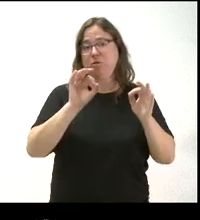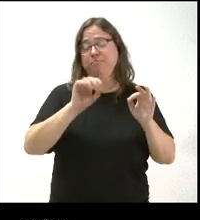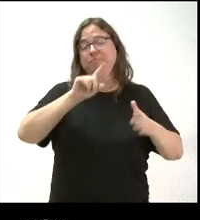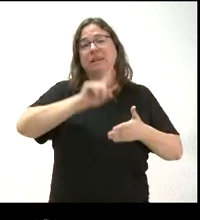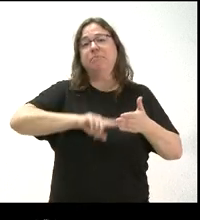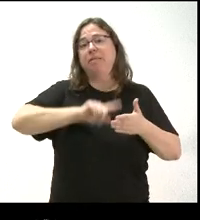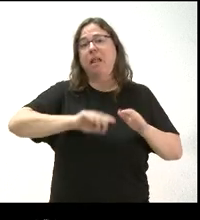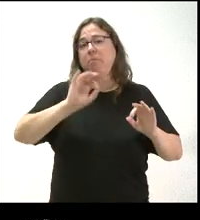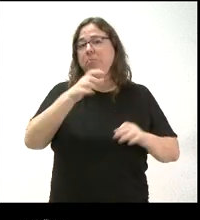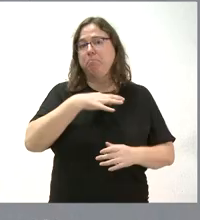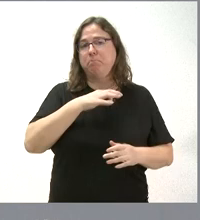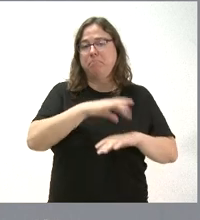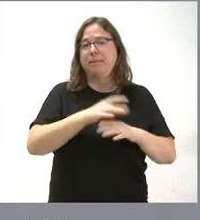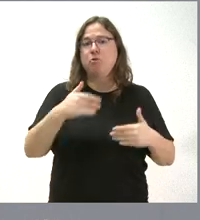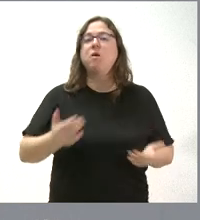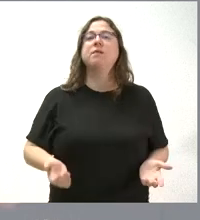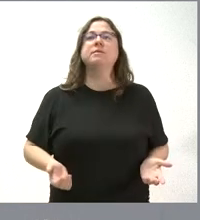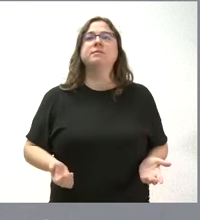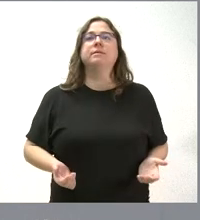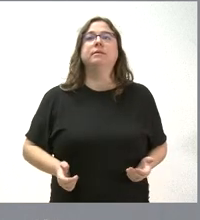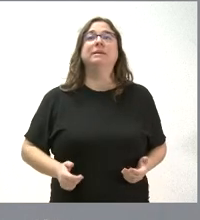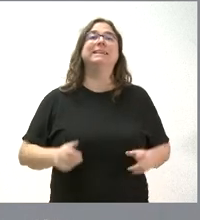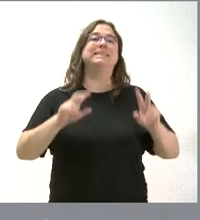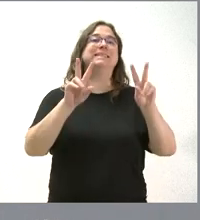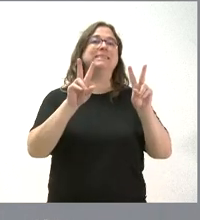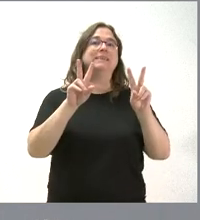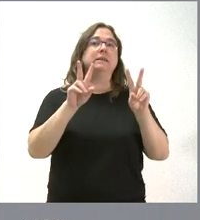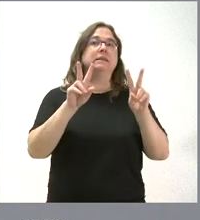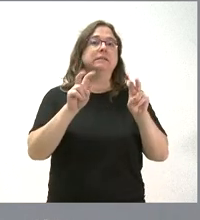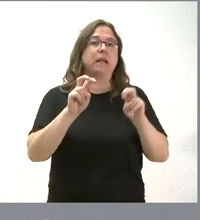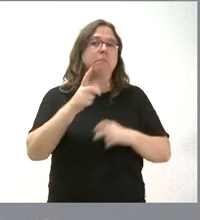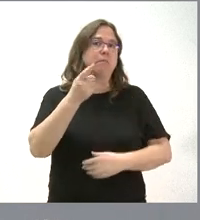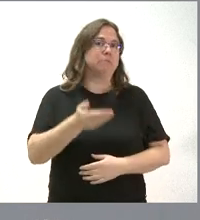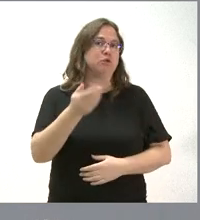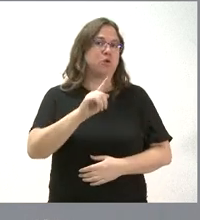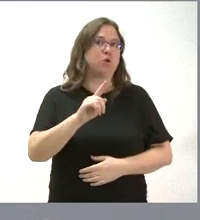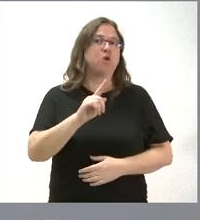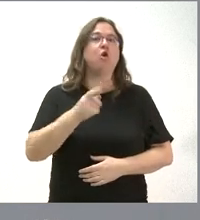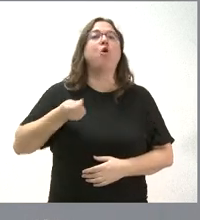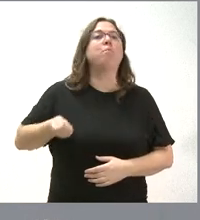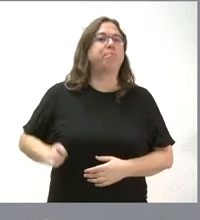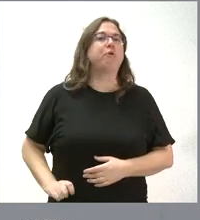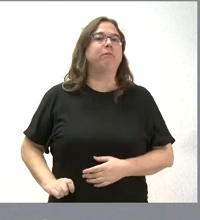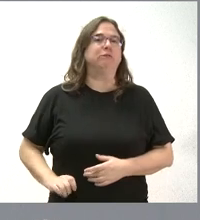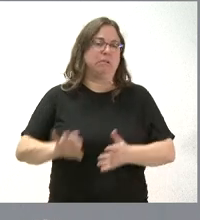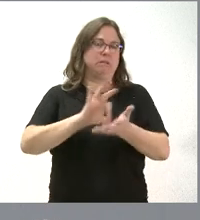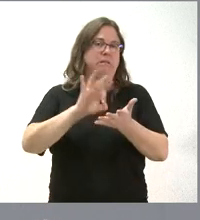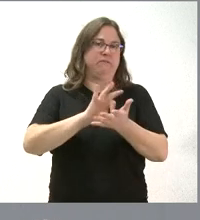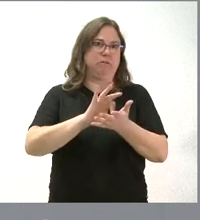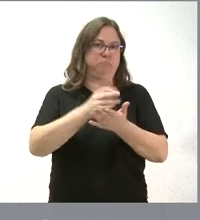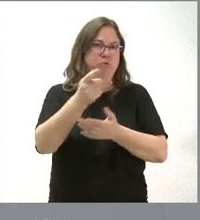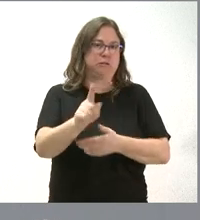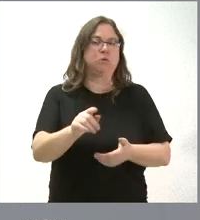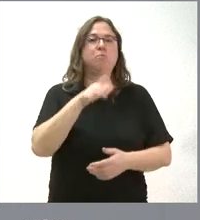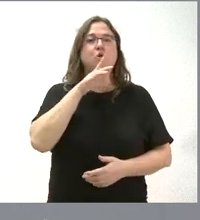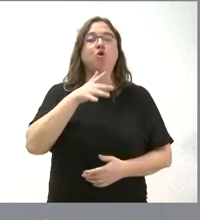¿Cuál es el motivo? El tema de los profesionales no es el más relevante porque, lógicamente, los profesionales que prestan servicio en el Hospital